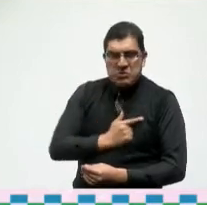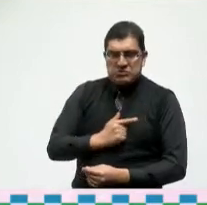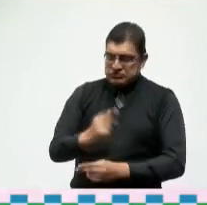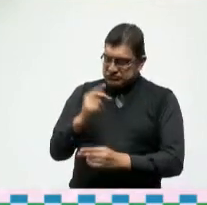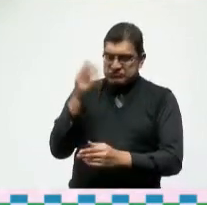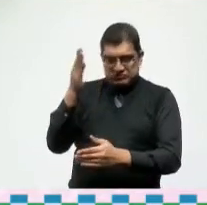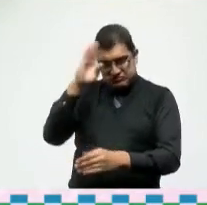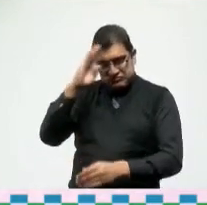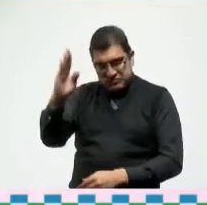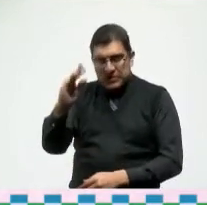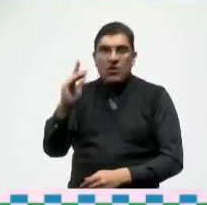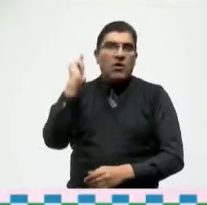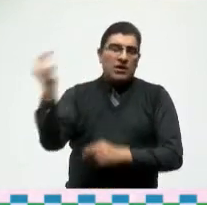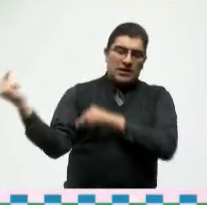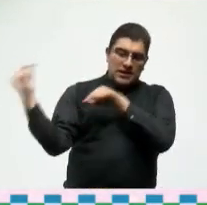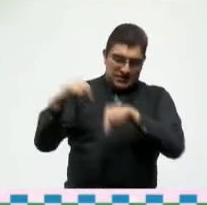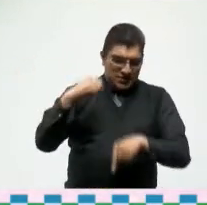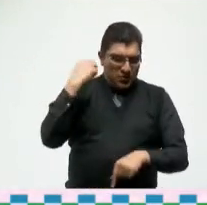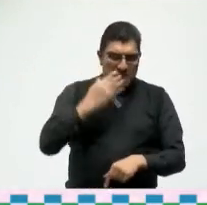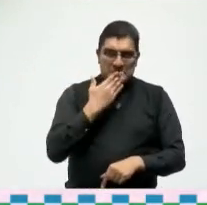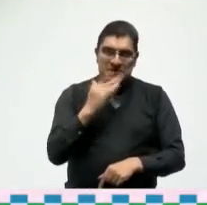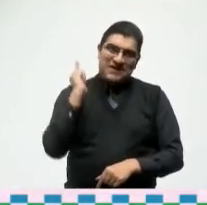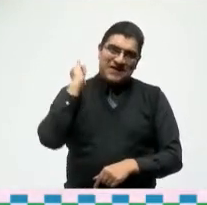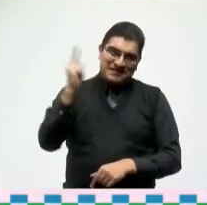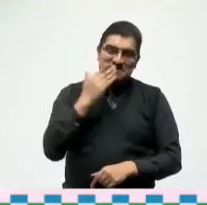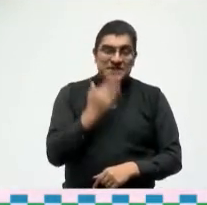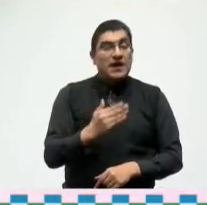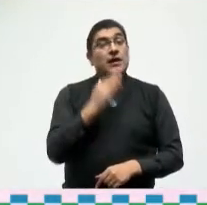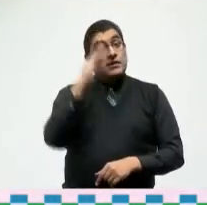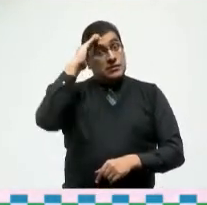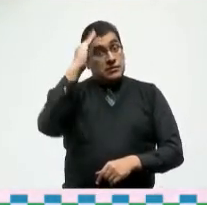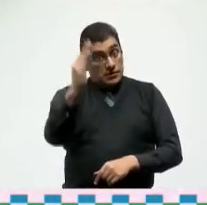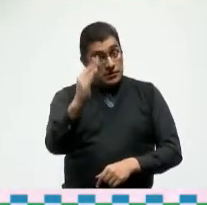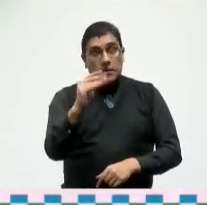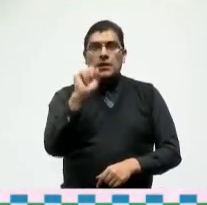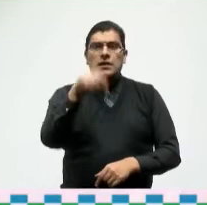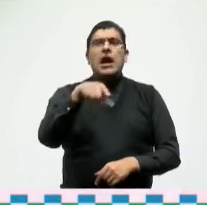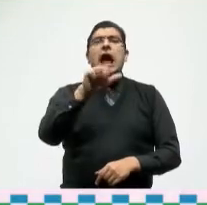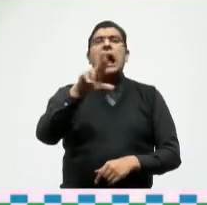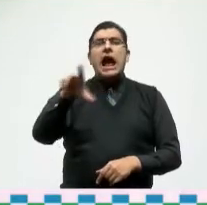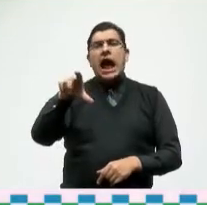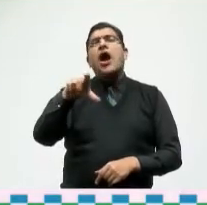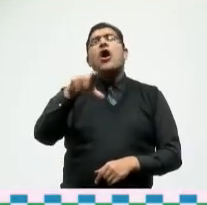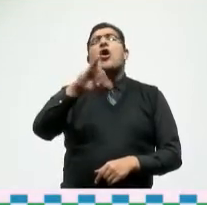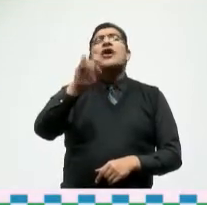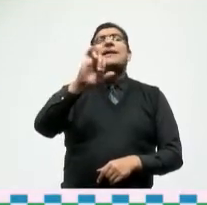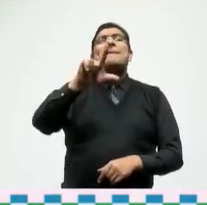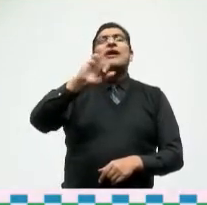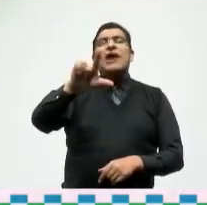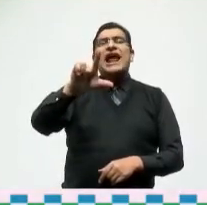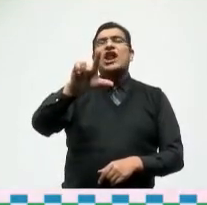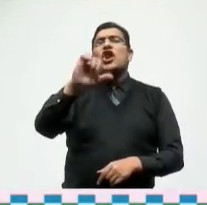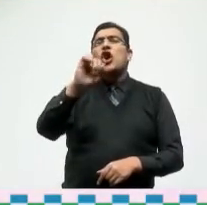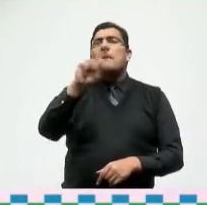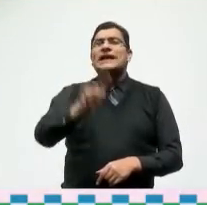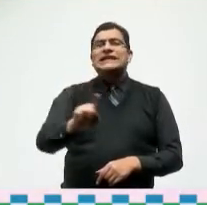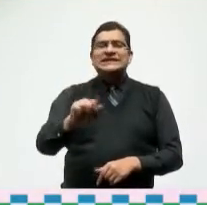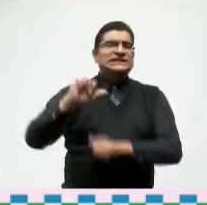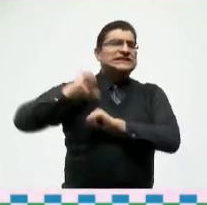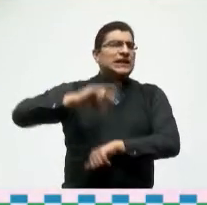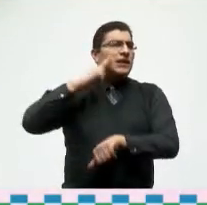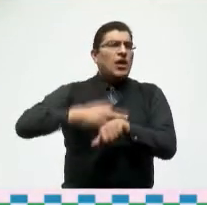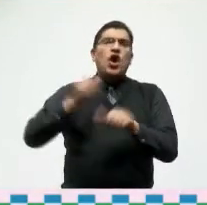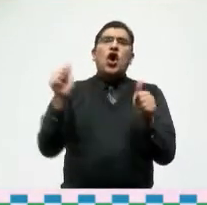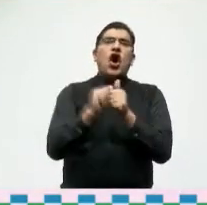nuevamente por Oaxaca saludo también al arquitecto José Manuel López Campos presidente de la confederación